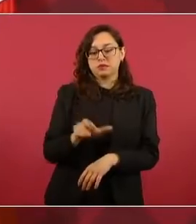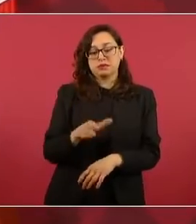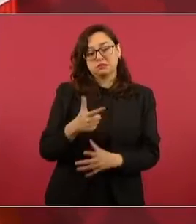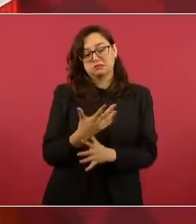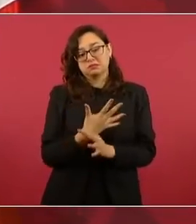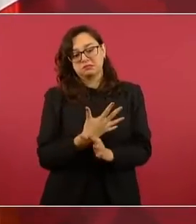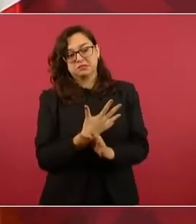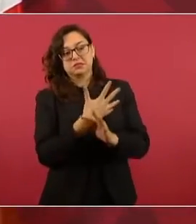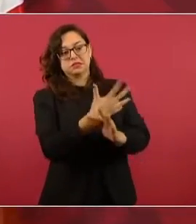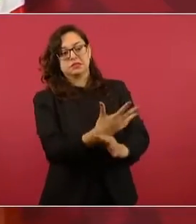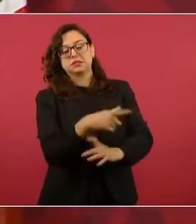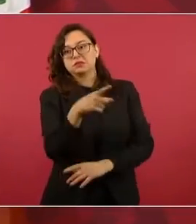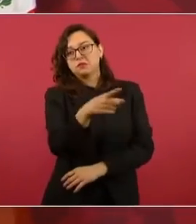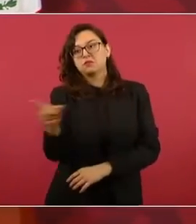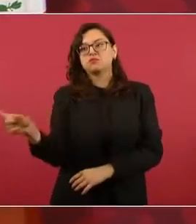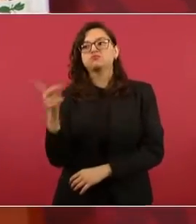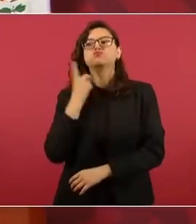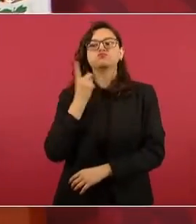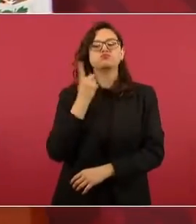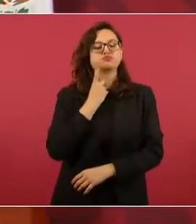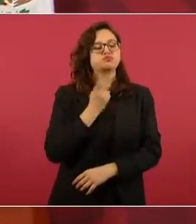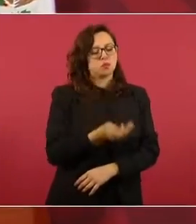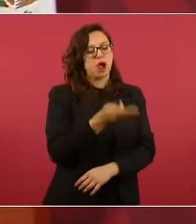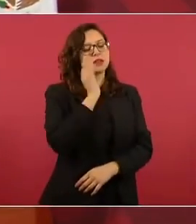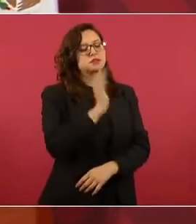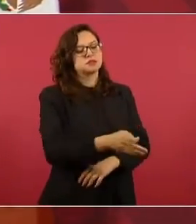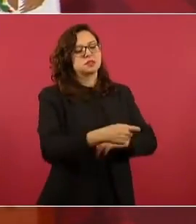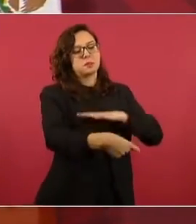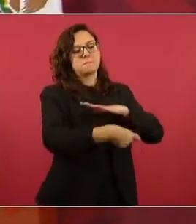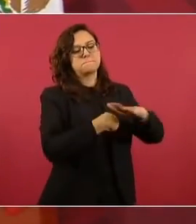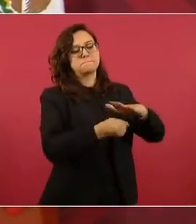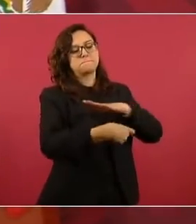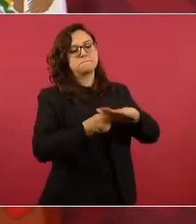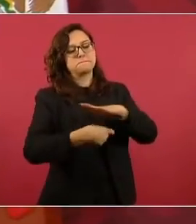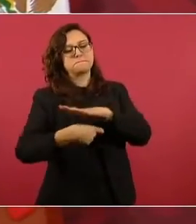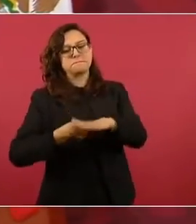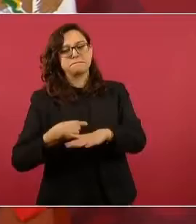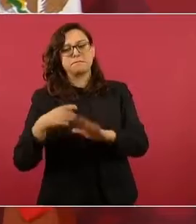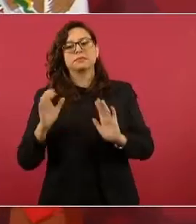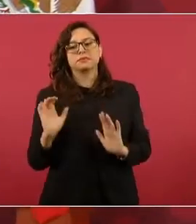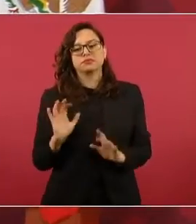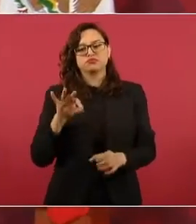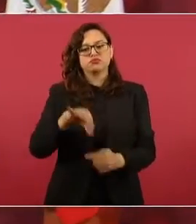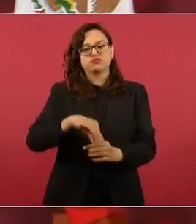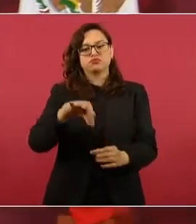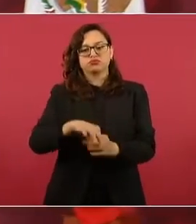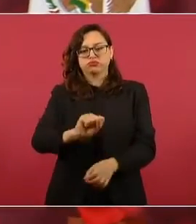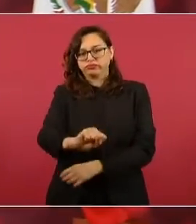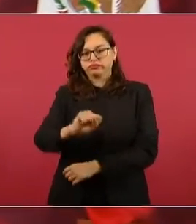entregó dinero a los legisladores para que votaran